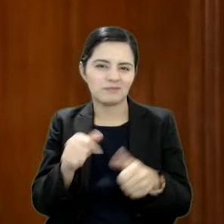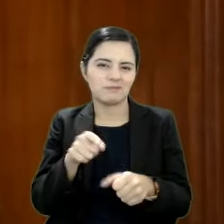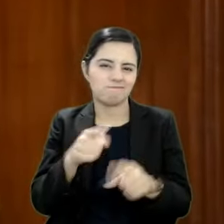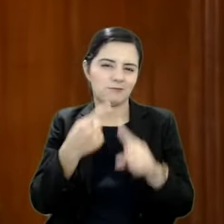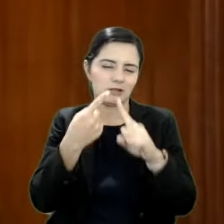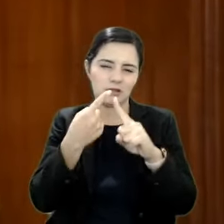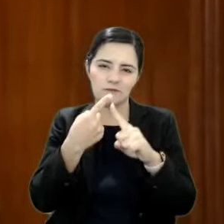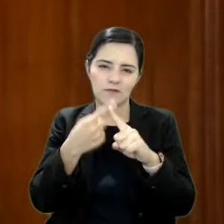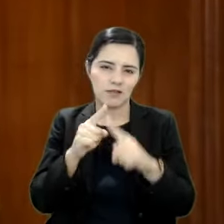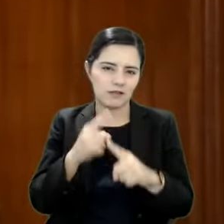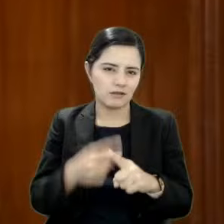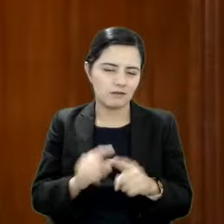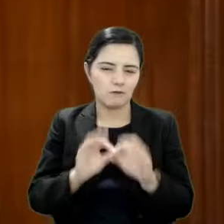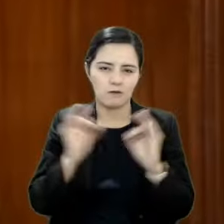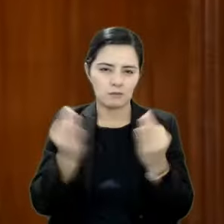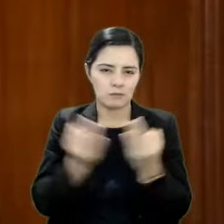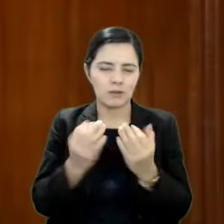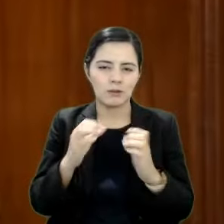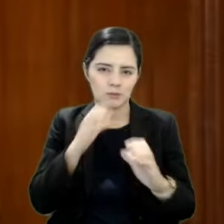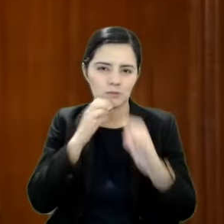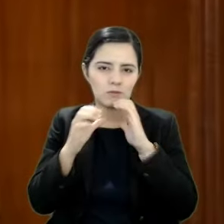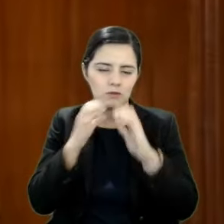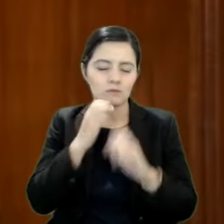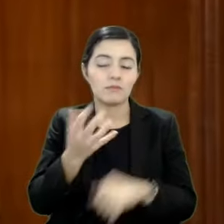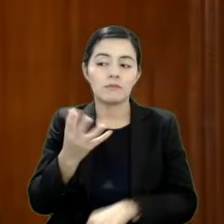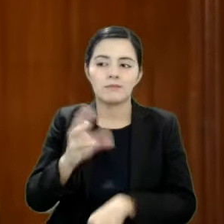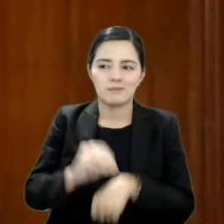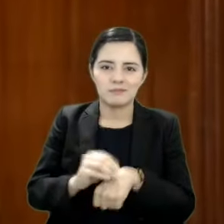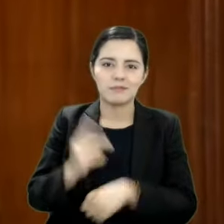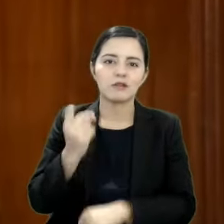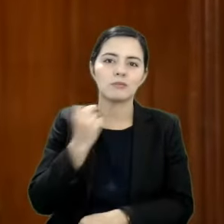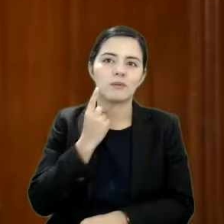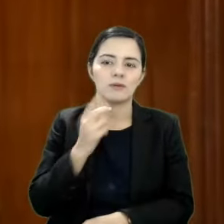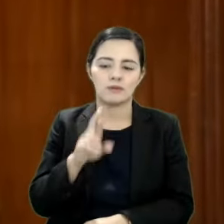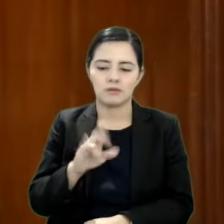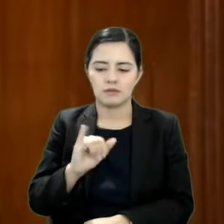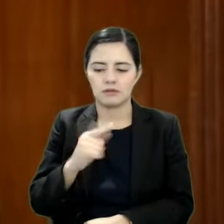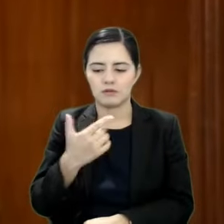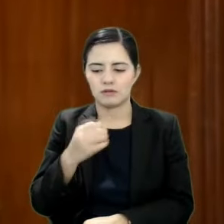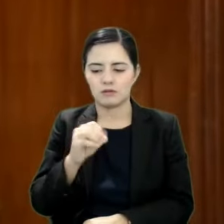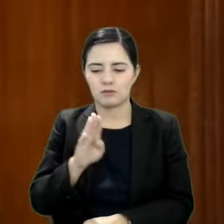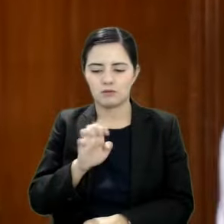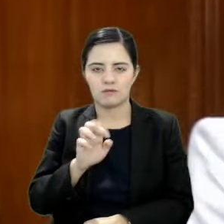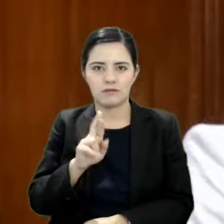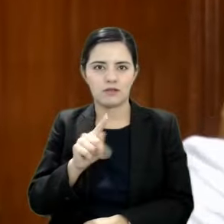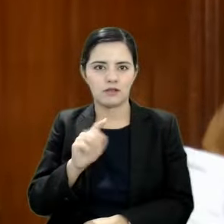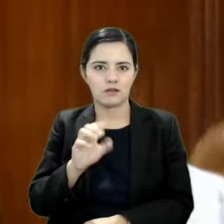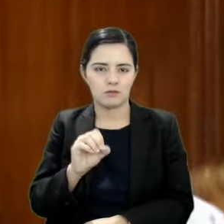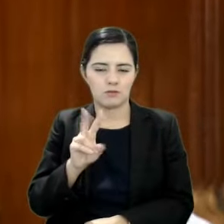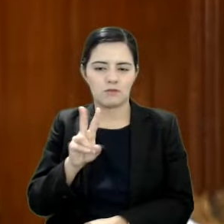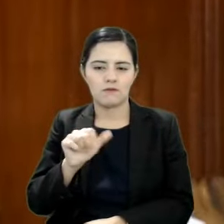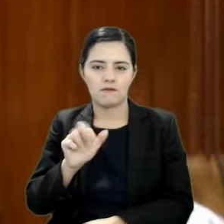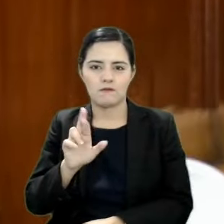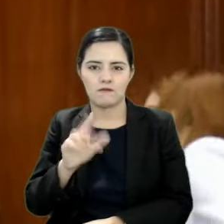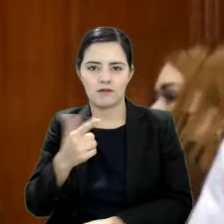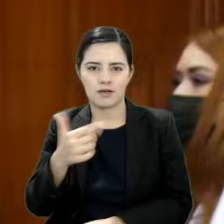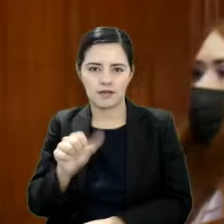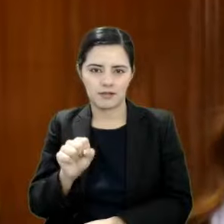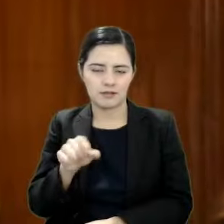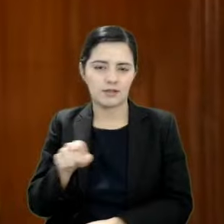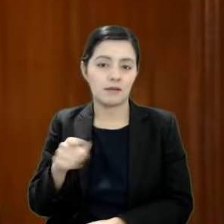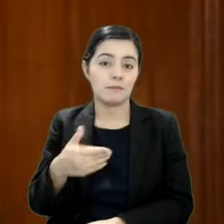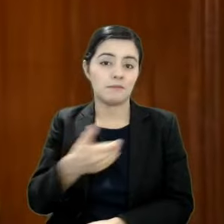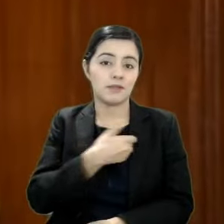comunicación. Con el permiso del diputado Rigoberto Vargas Cervantes, presidente de la Diputación